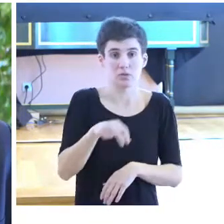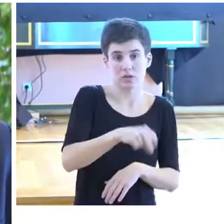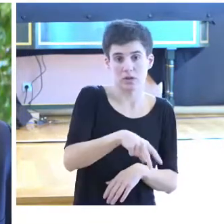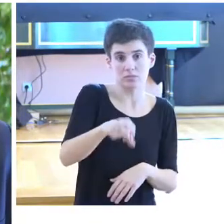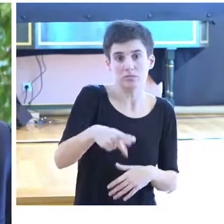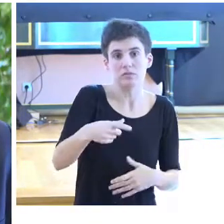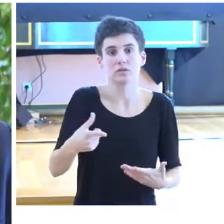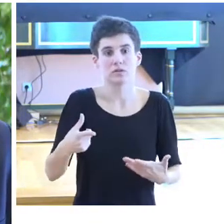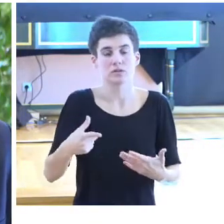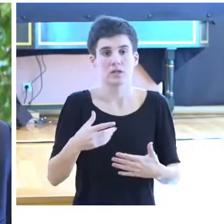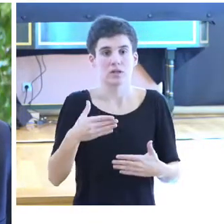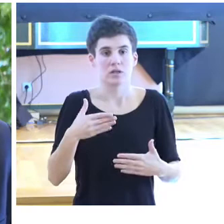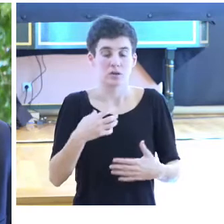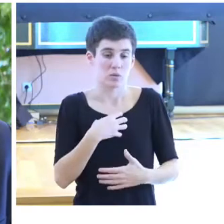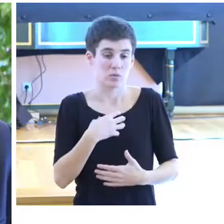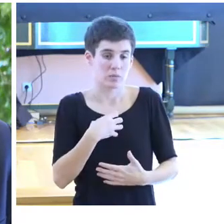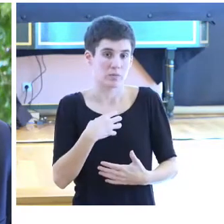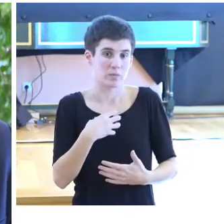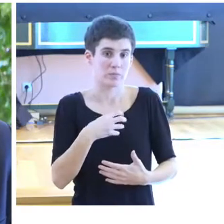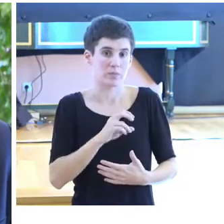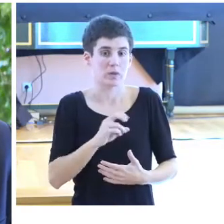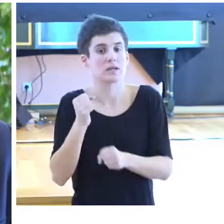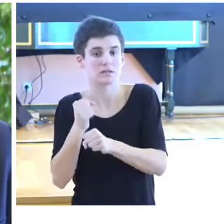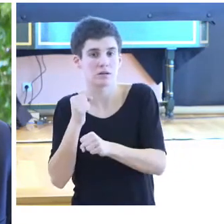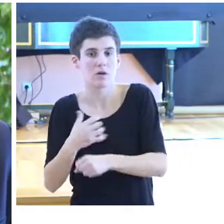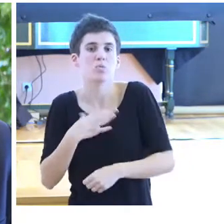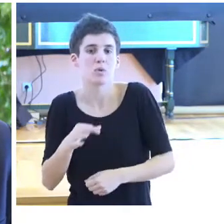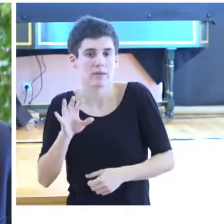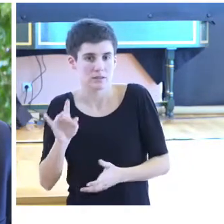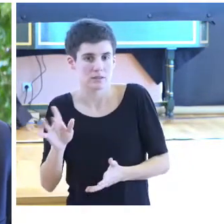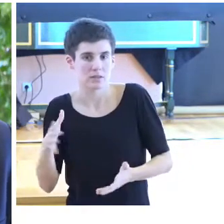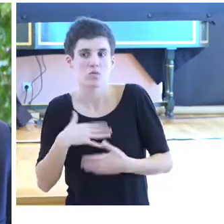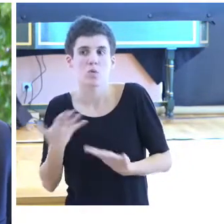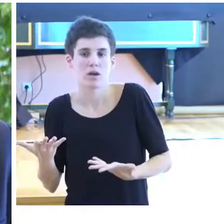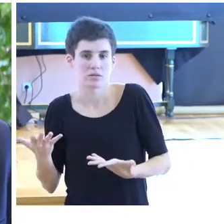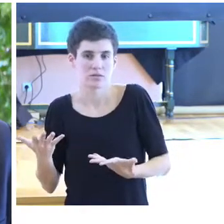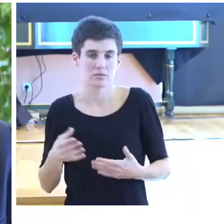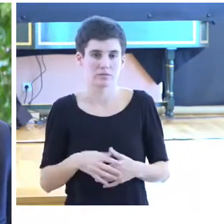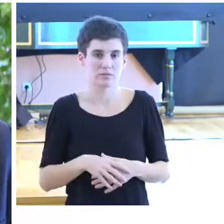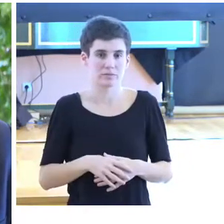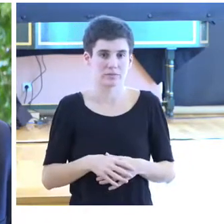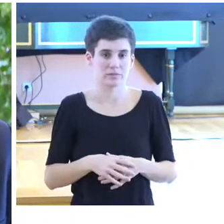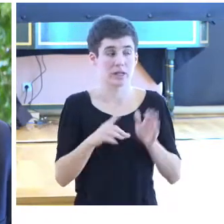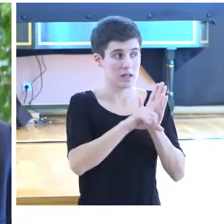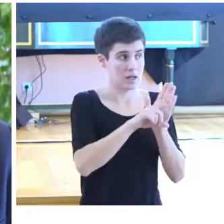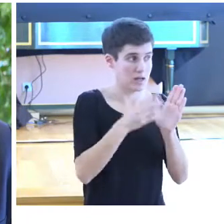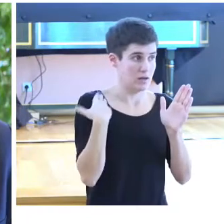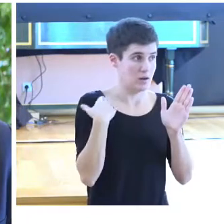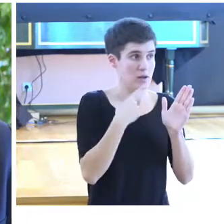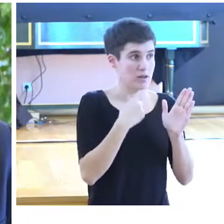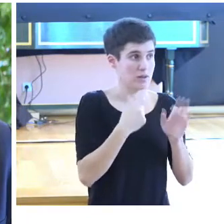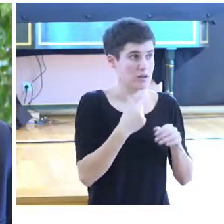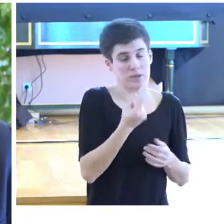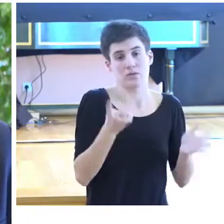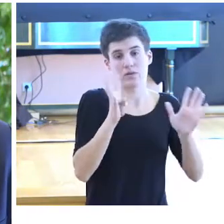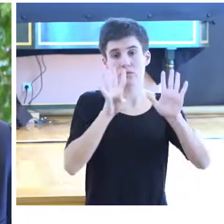tareas pueden continuar llevando a cabo. Como decía, lo regulaba una ley del año 91,